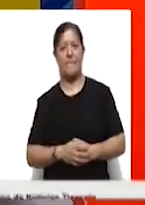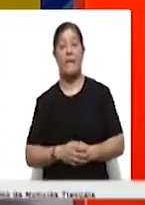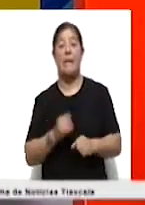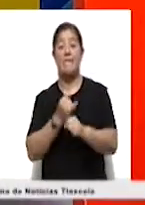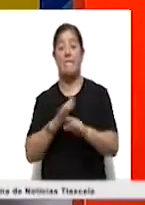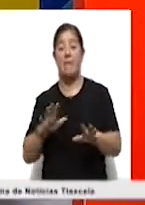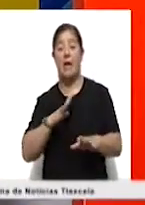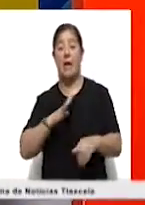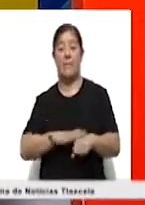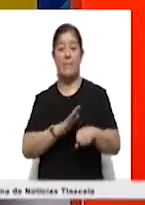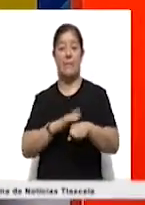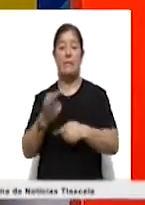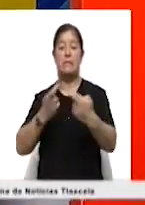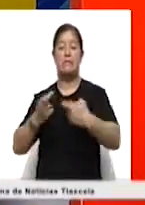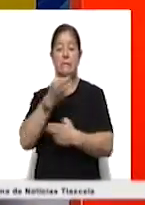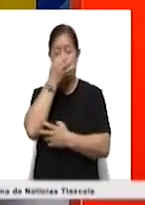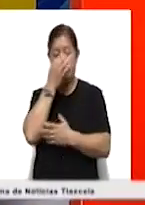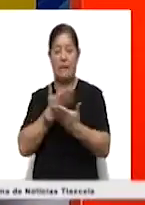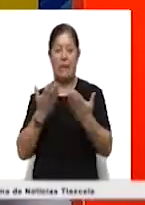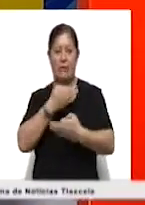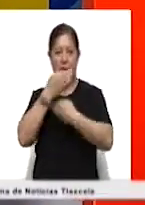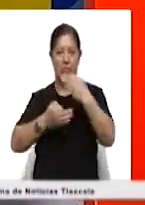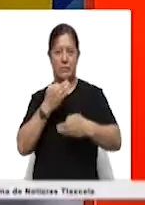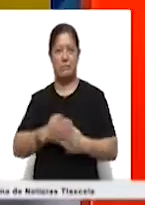información, regresamos en un momento, Ahora Noticias.